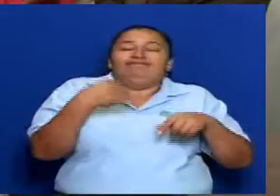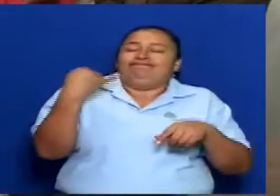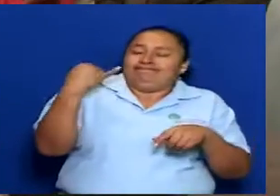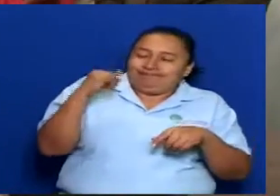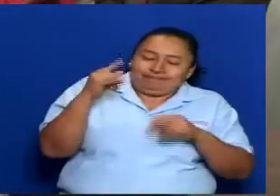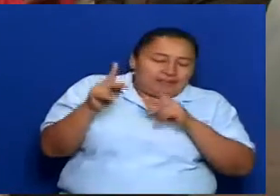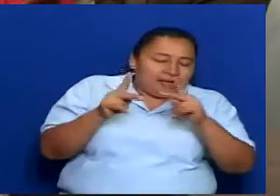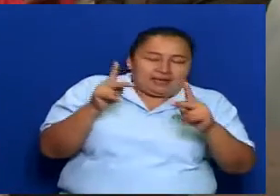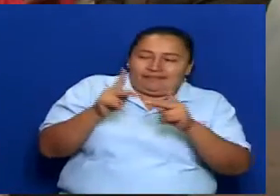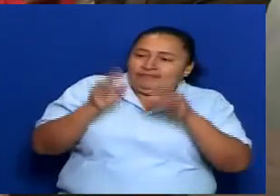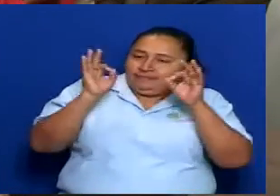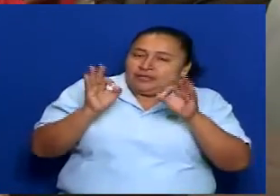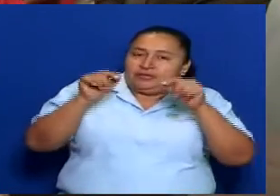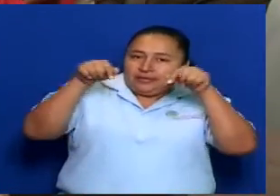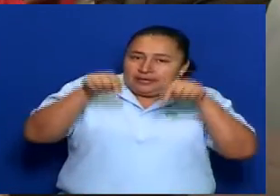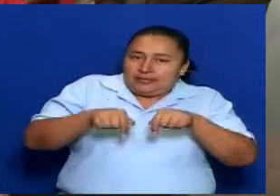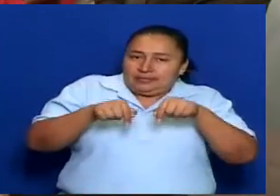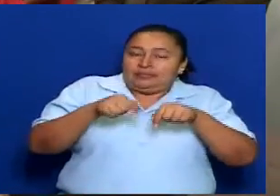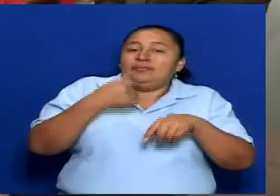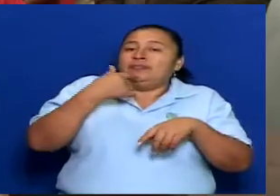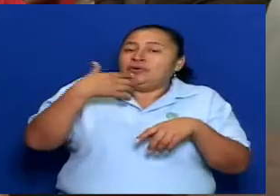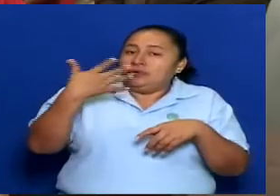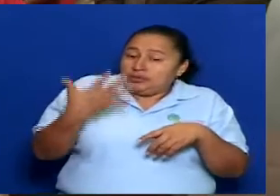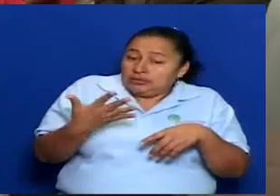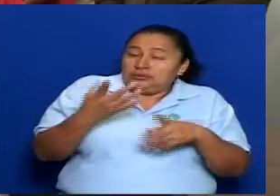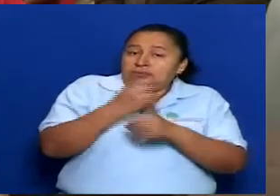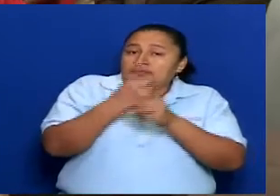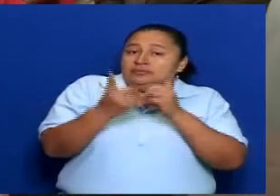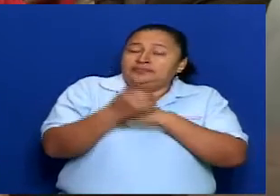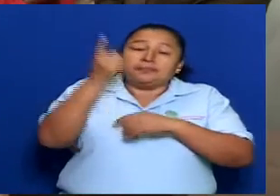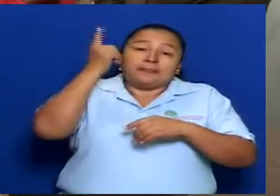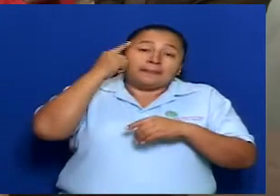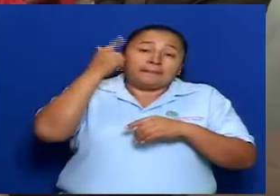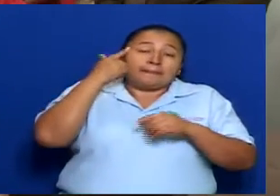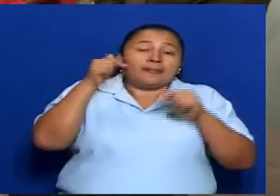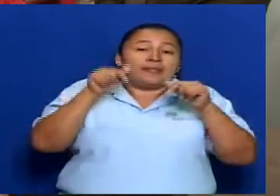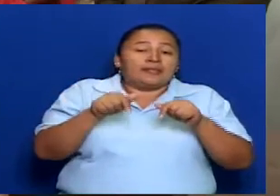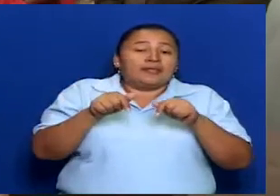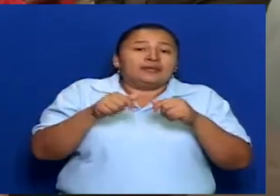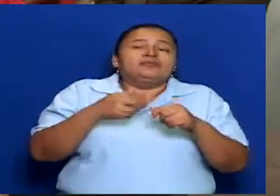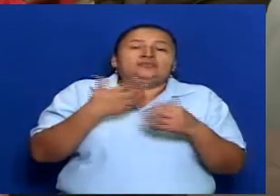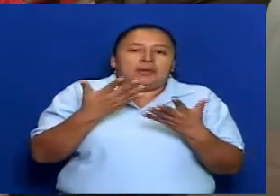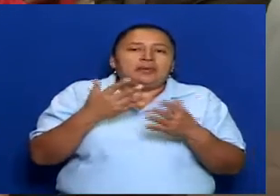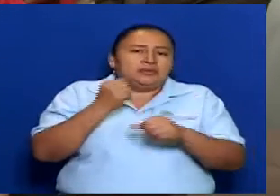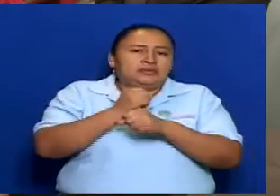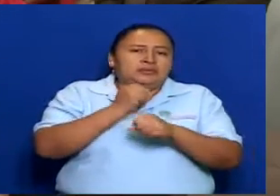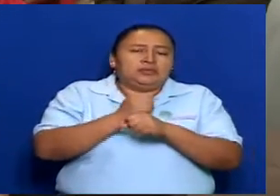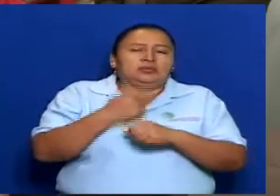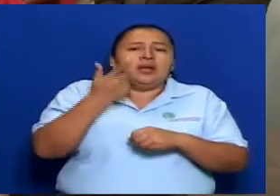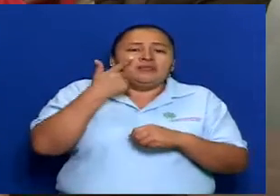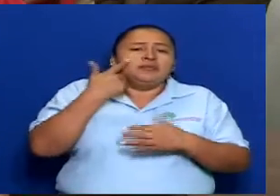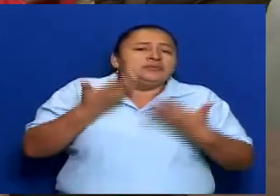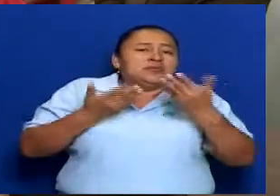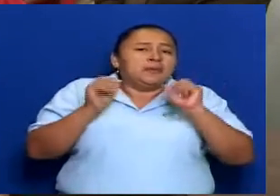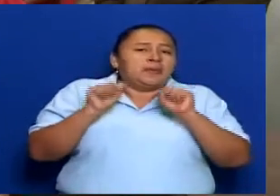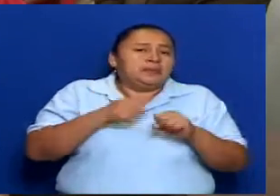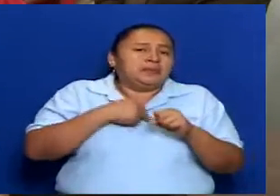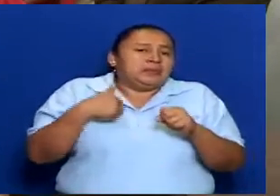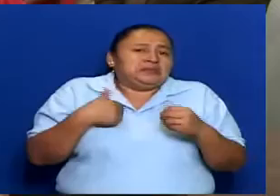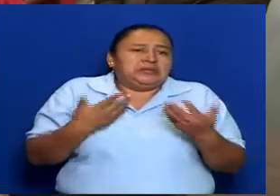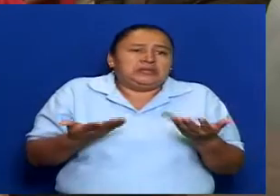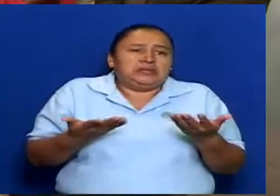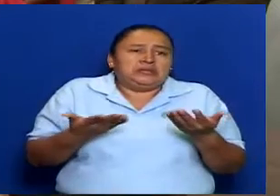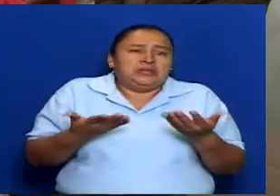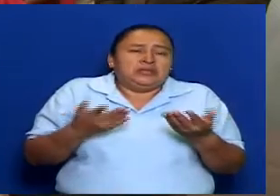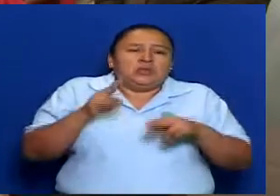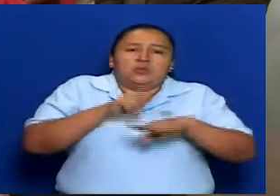Exactamente. Y para eso, entonces, consideramos que incluso estamos trabajando a ver si se puede elaborar una